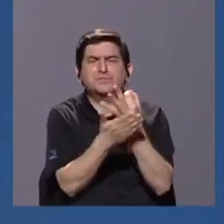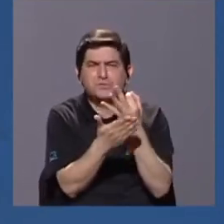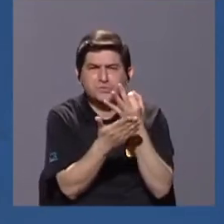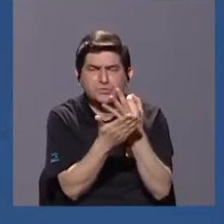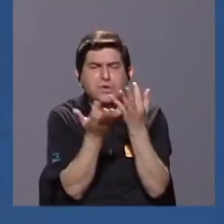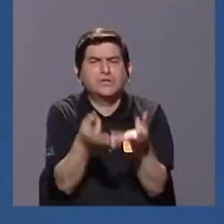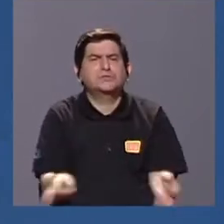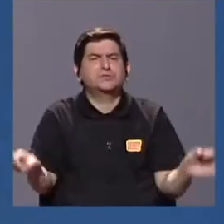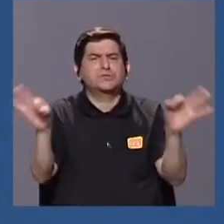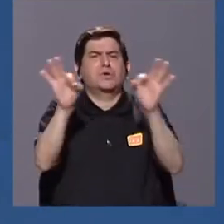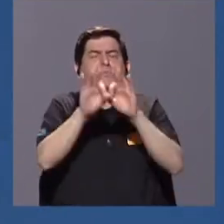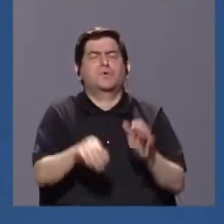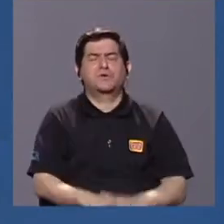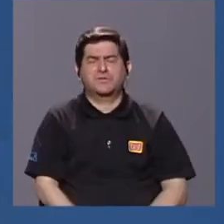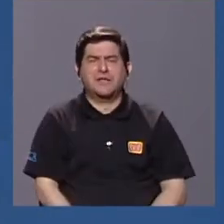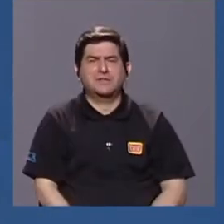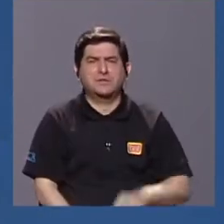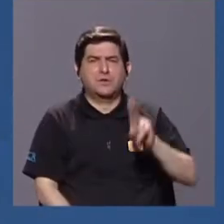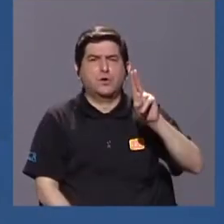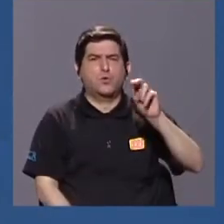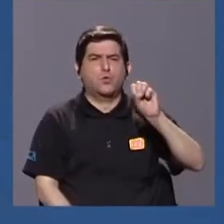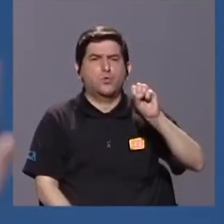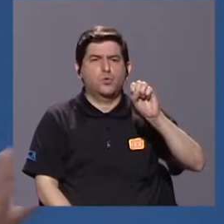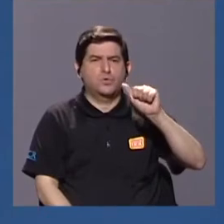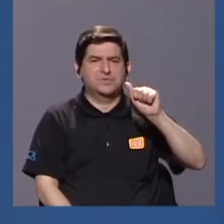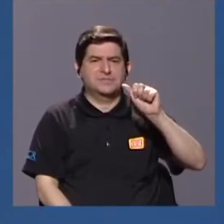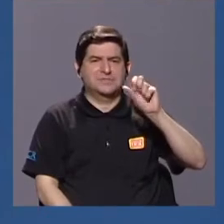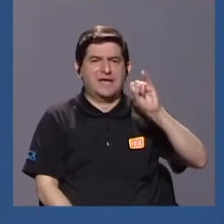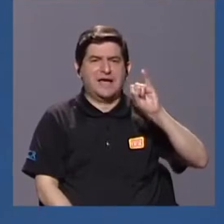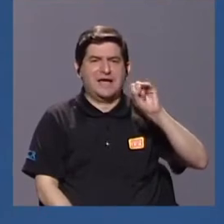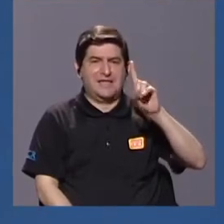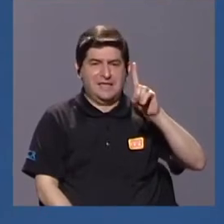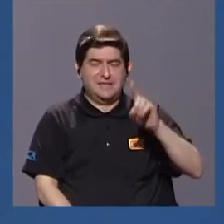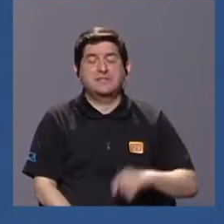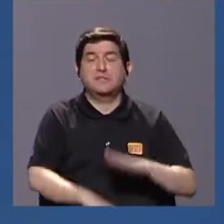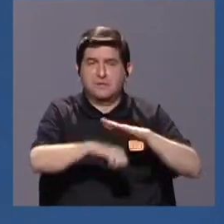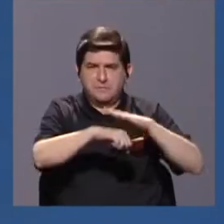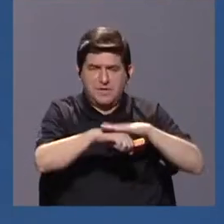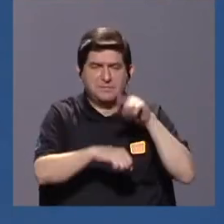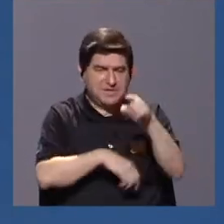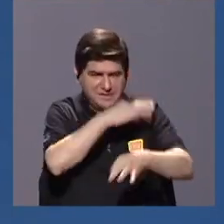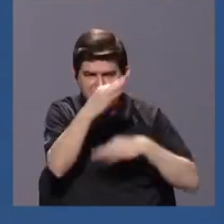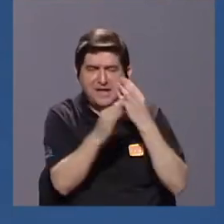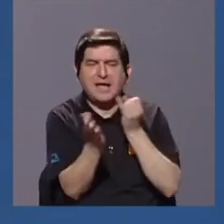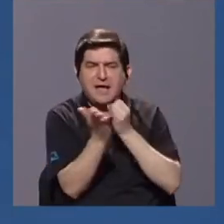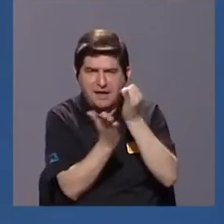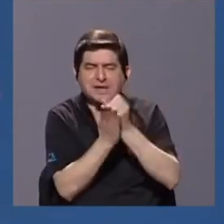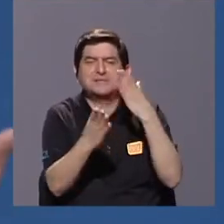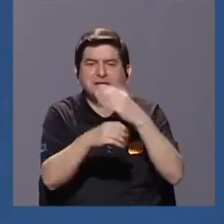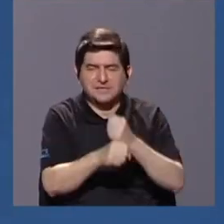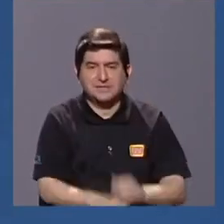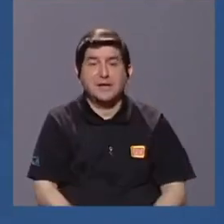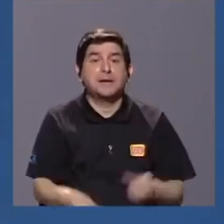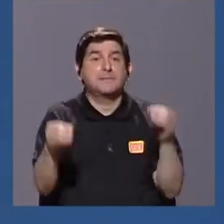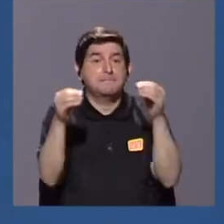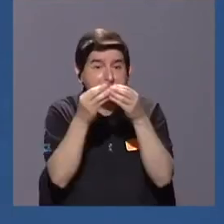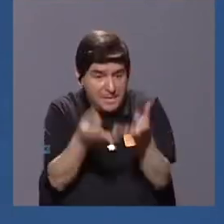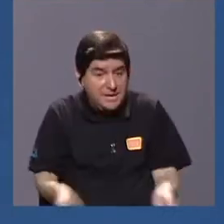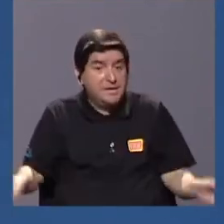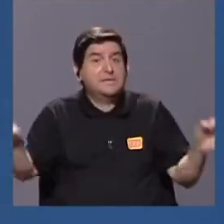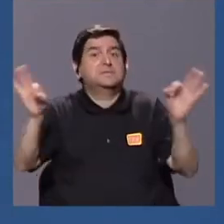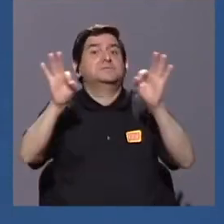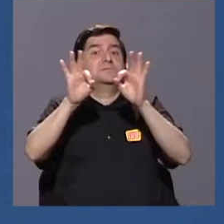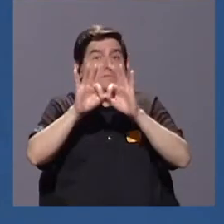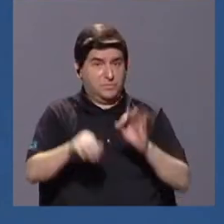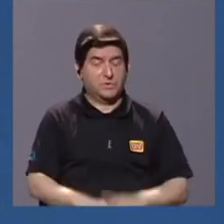importantes tipo USAID y otros similares que permiten hacer este tipo de investigaciones. Cada vez más son importantes